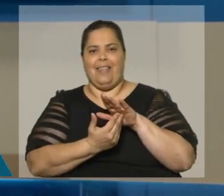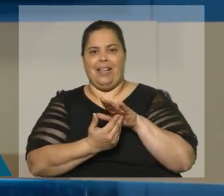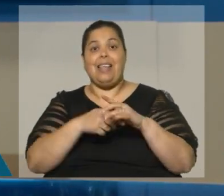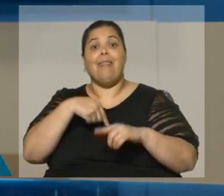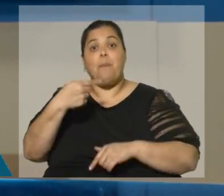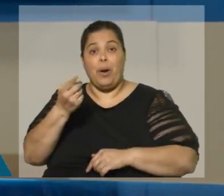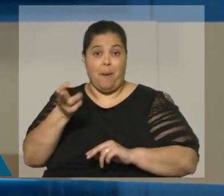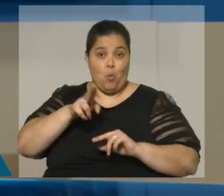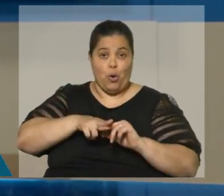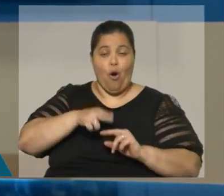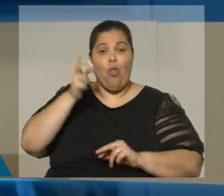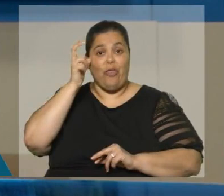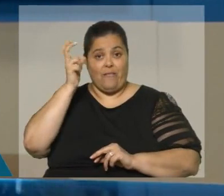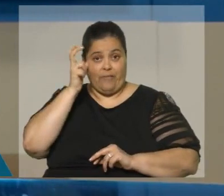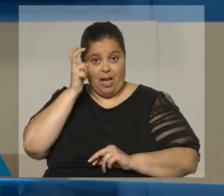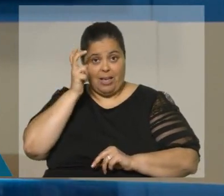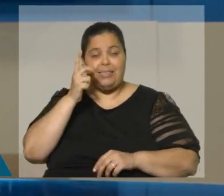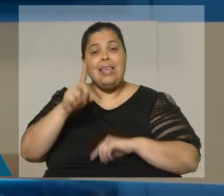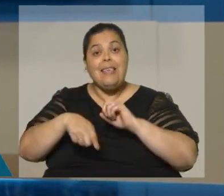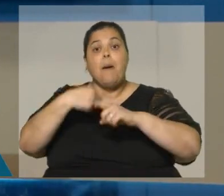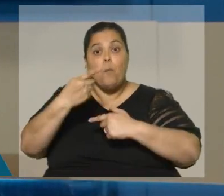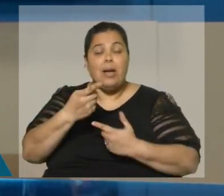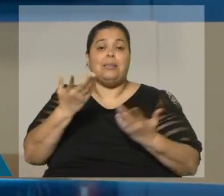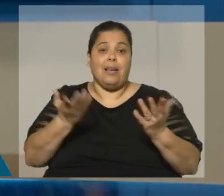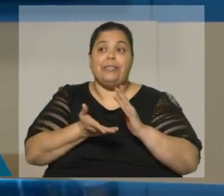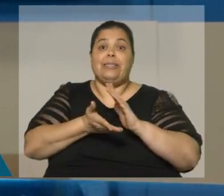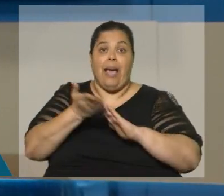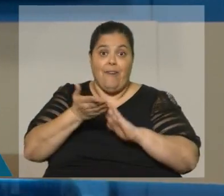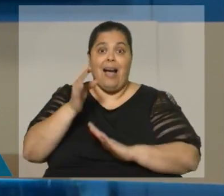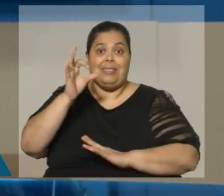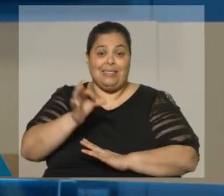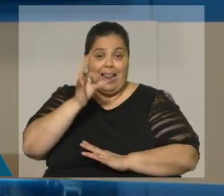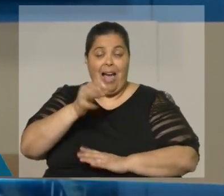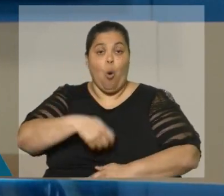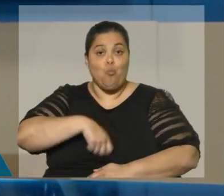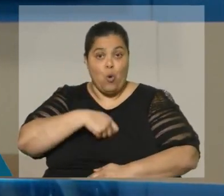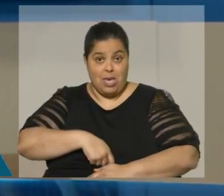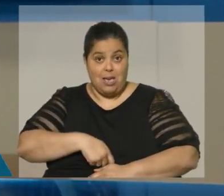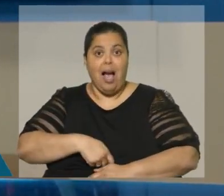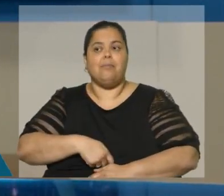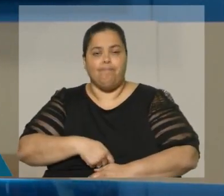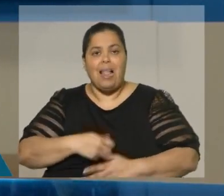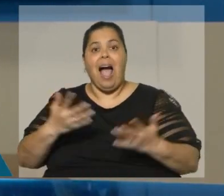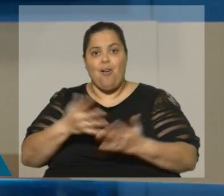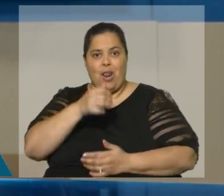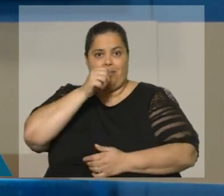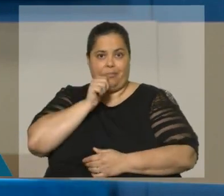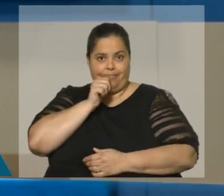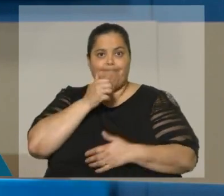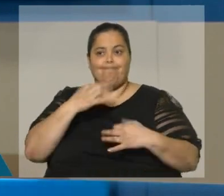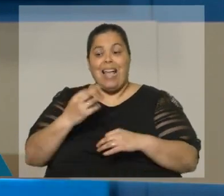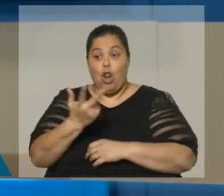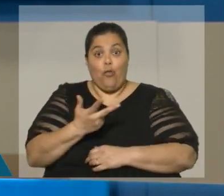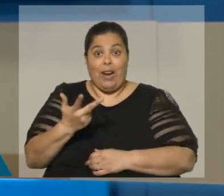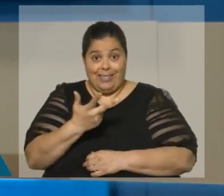fallecimiento de Tabaré Vázquez y después también del retiro del Senado de José Mujica. Son los tres que marcaron,